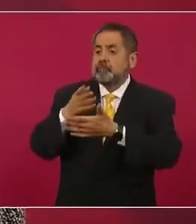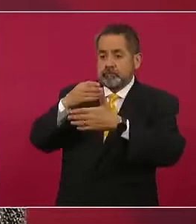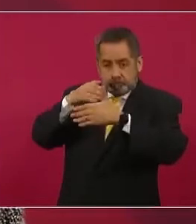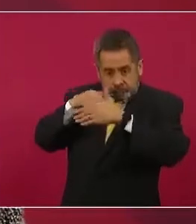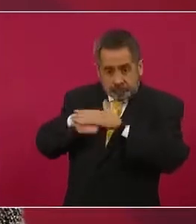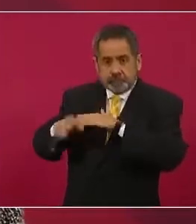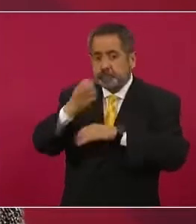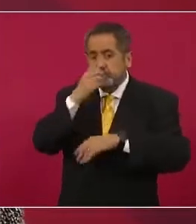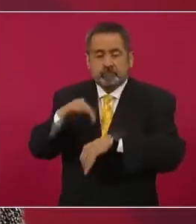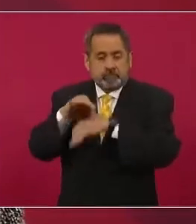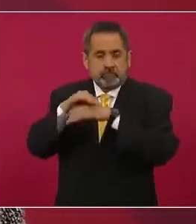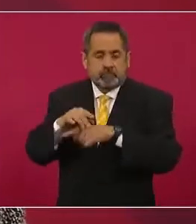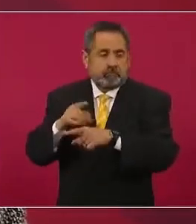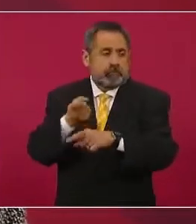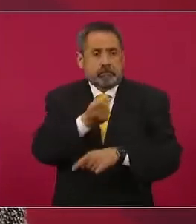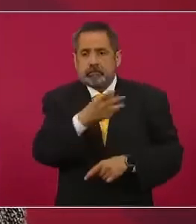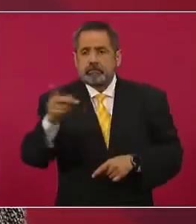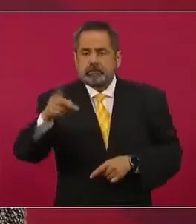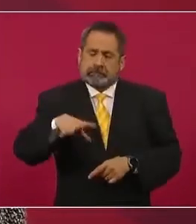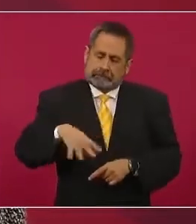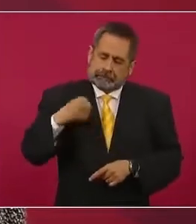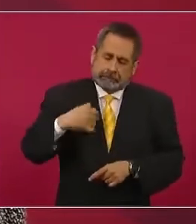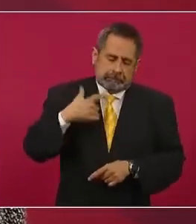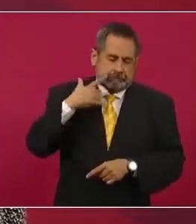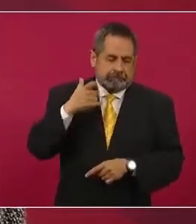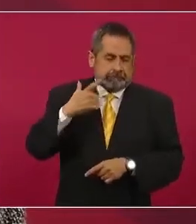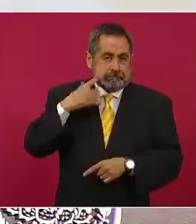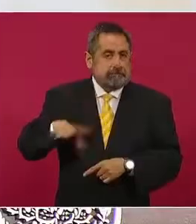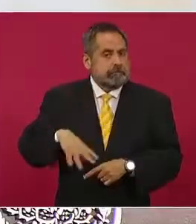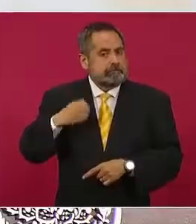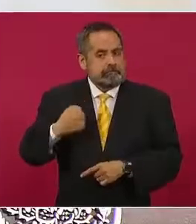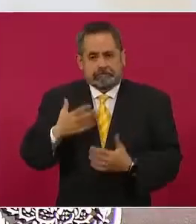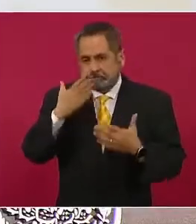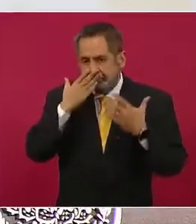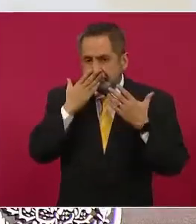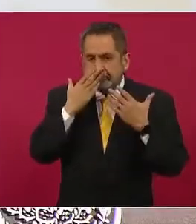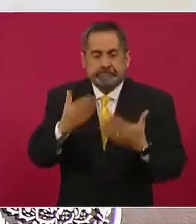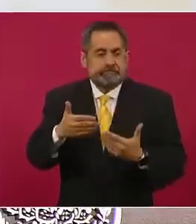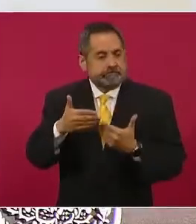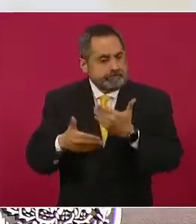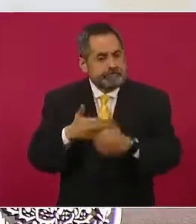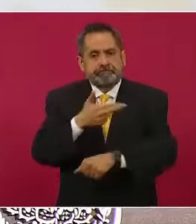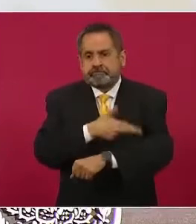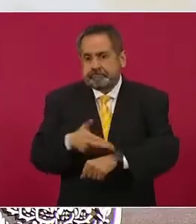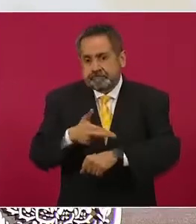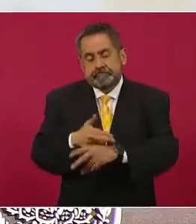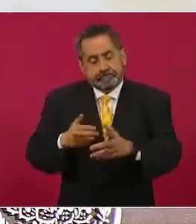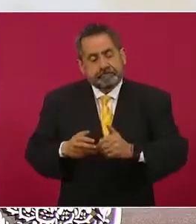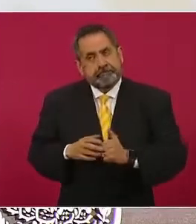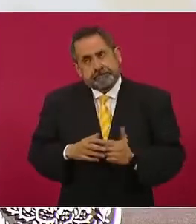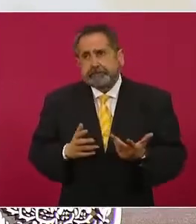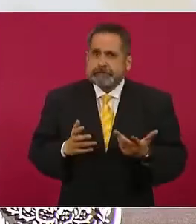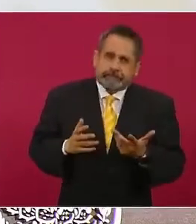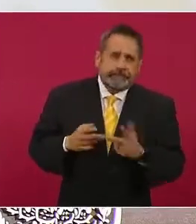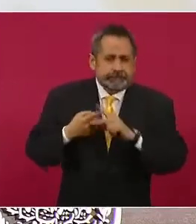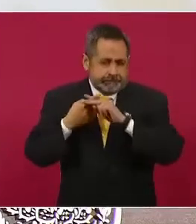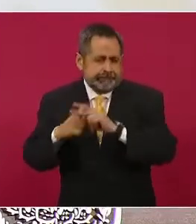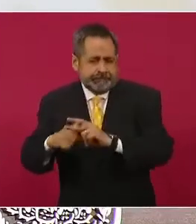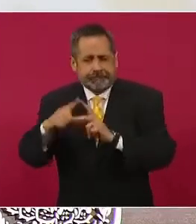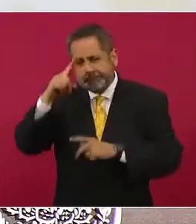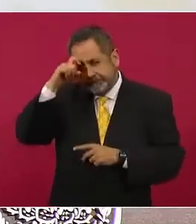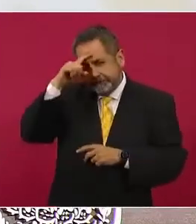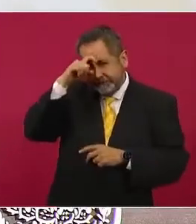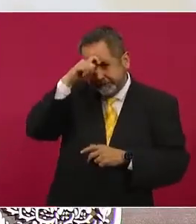han hecho un gran esfuerzo. Efectivamente, ha sido un proceso un tanto difícil,